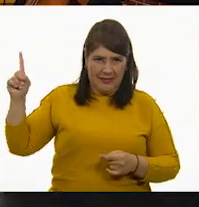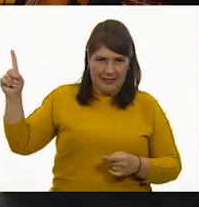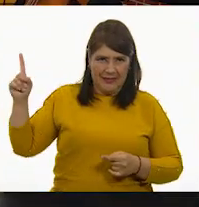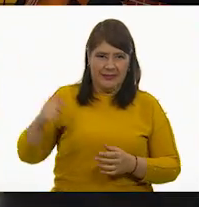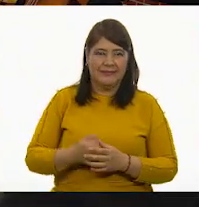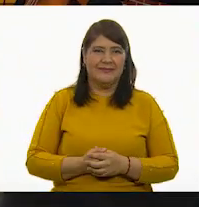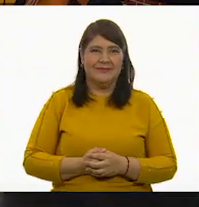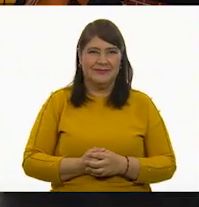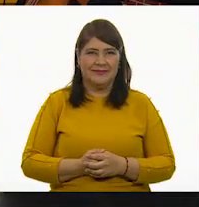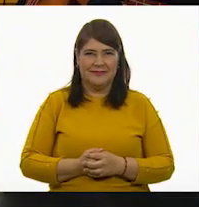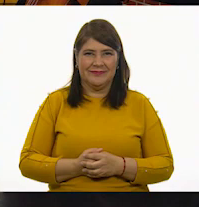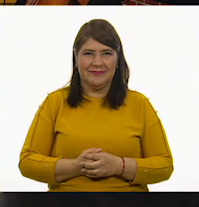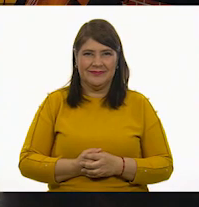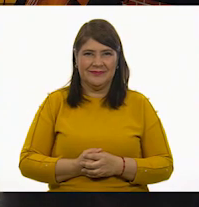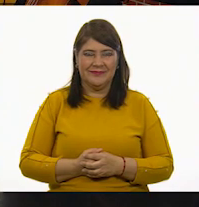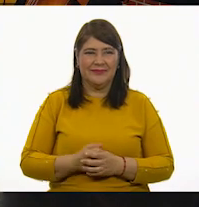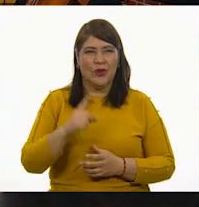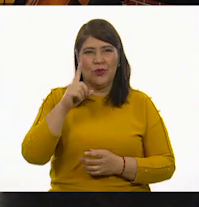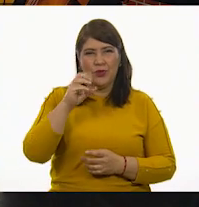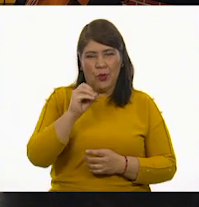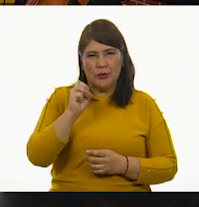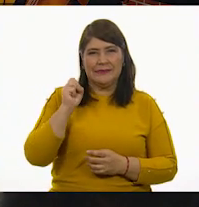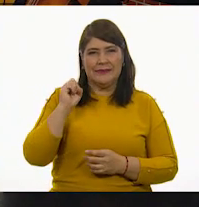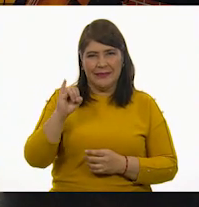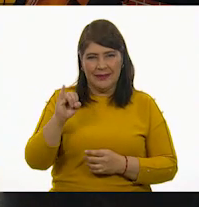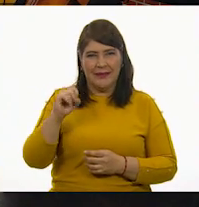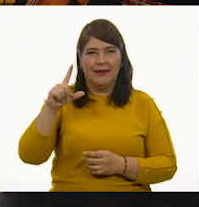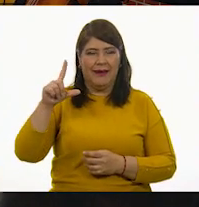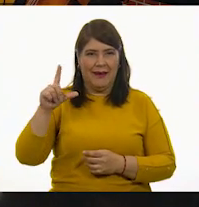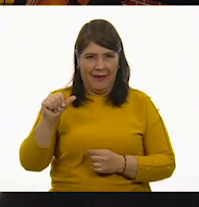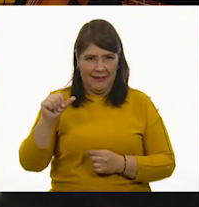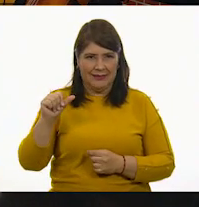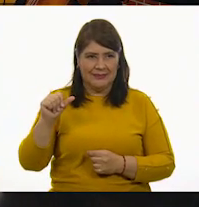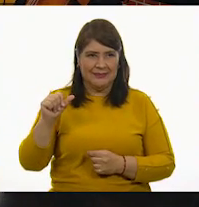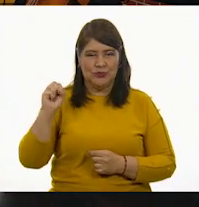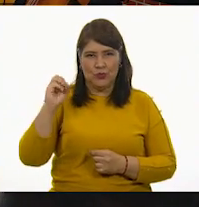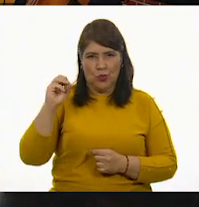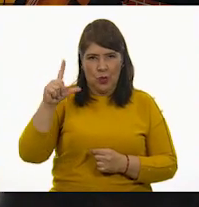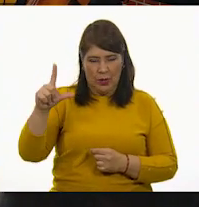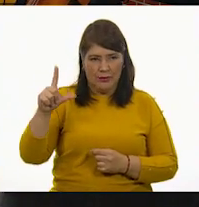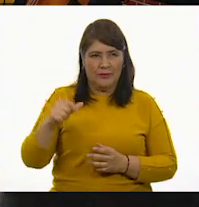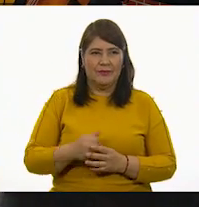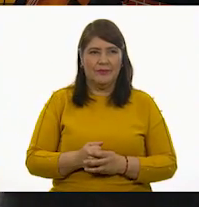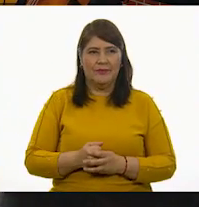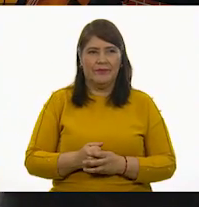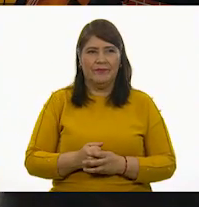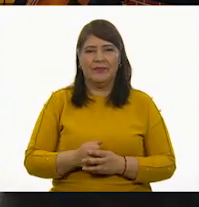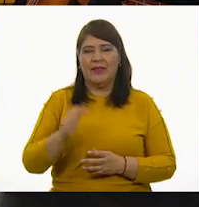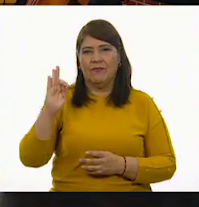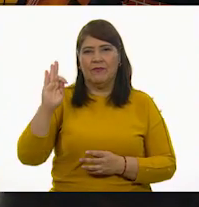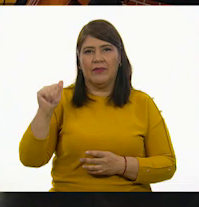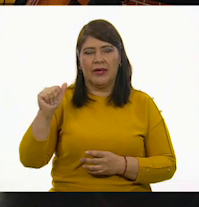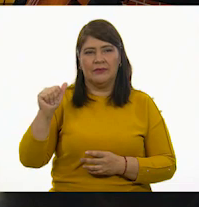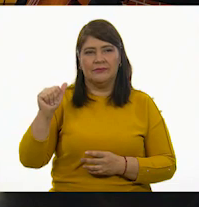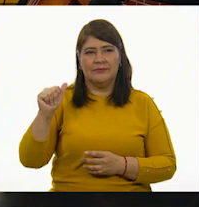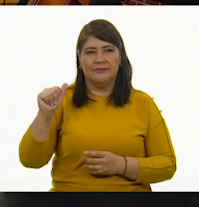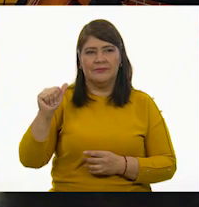Do, si, la, sol, fa,